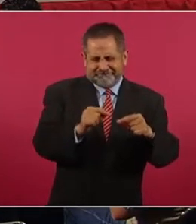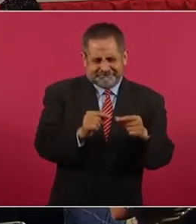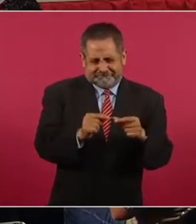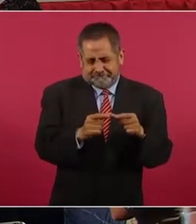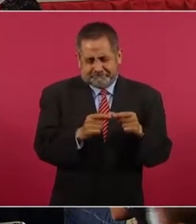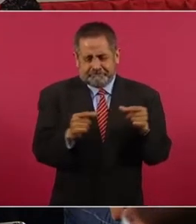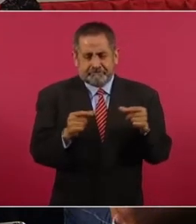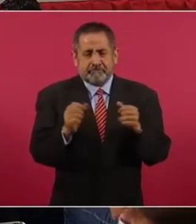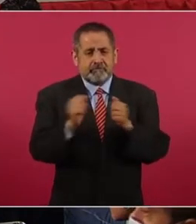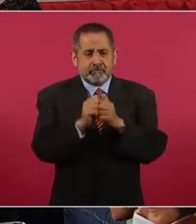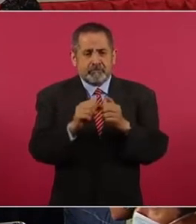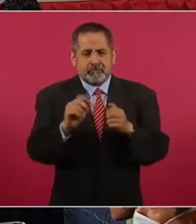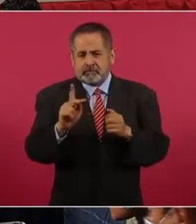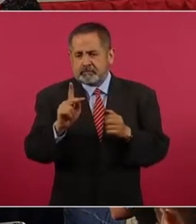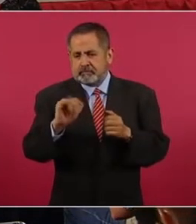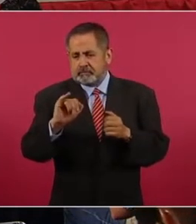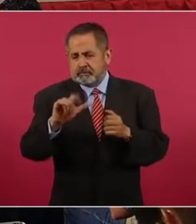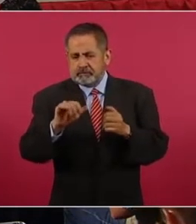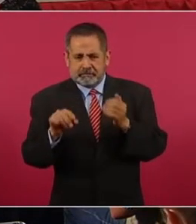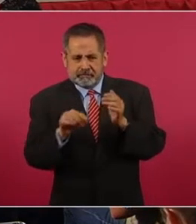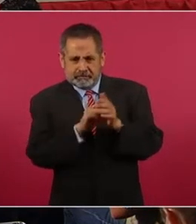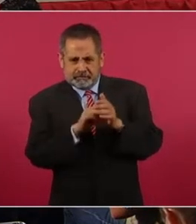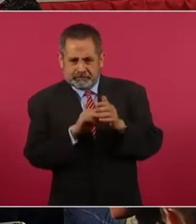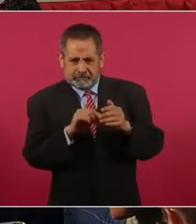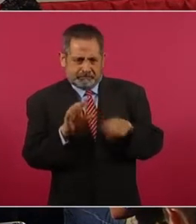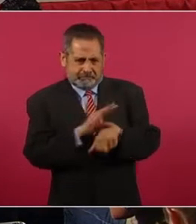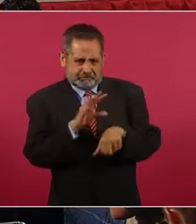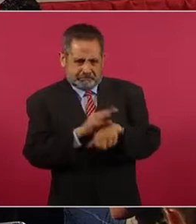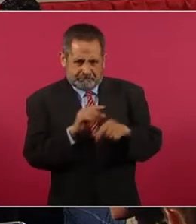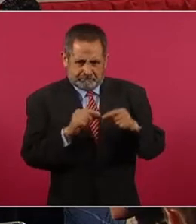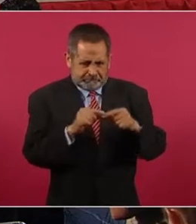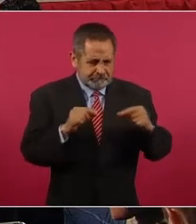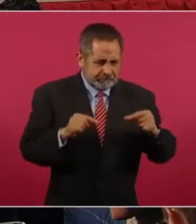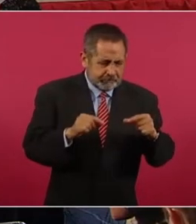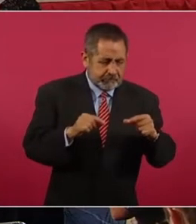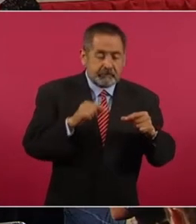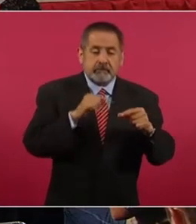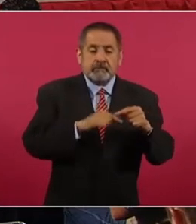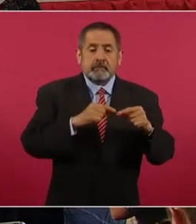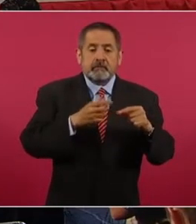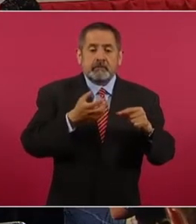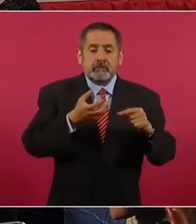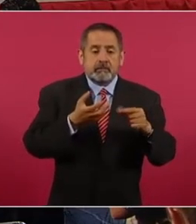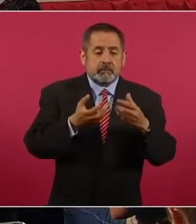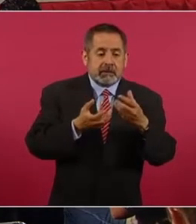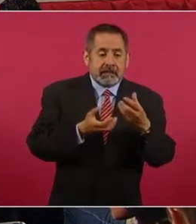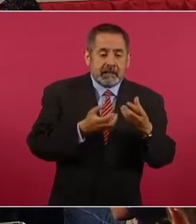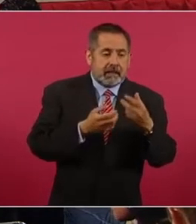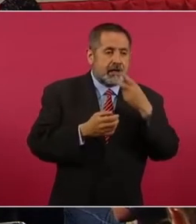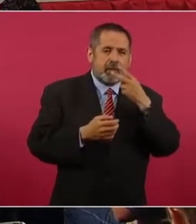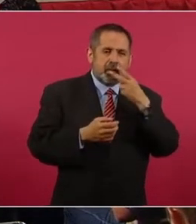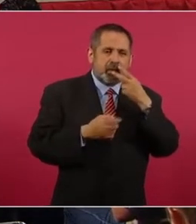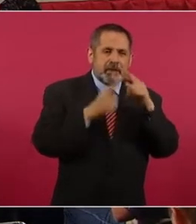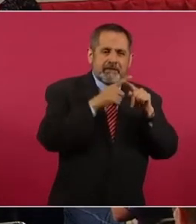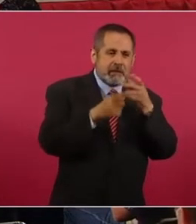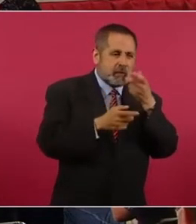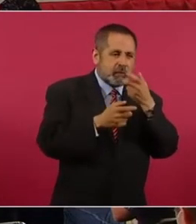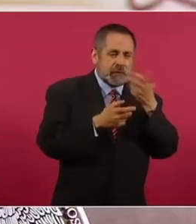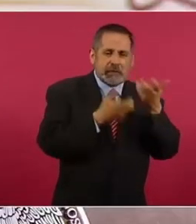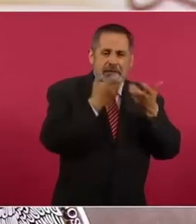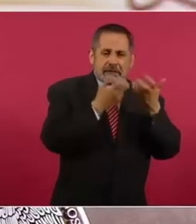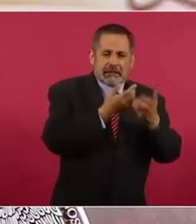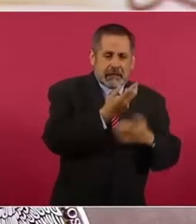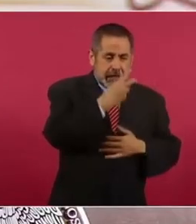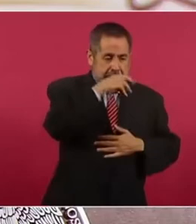electrónicos, que lo que hacen es, en vez de quemar el tabaco para que las personas adictas y